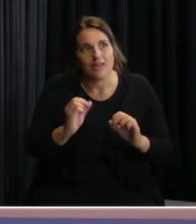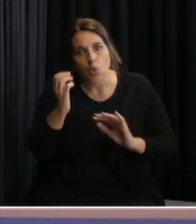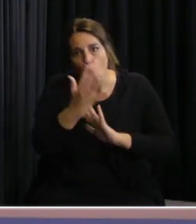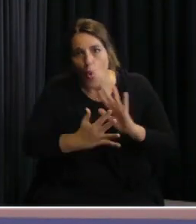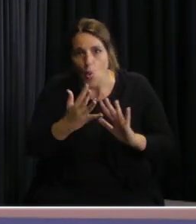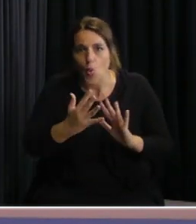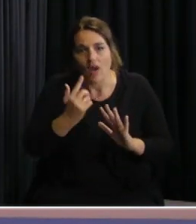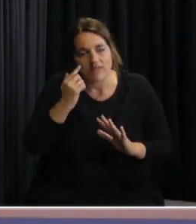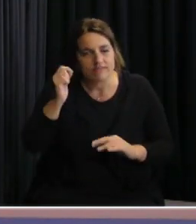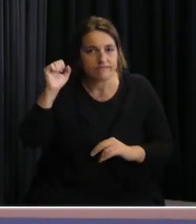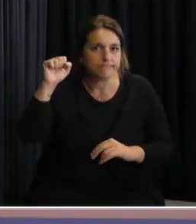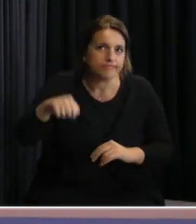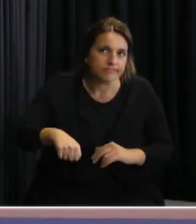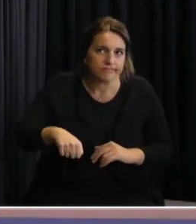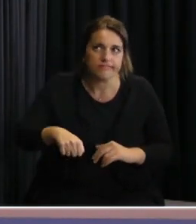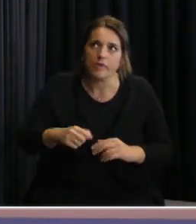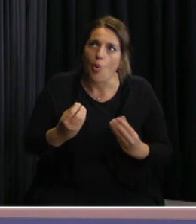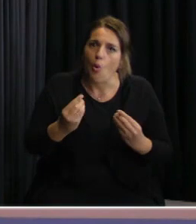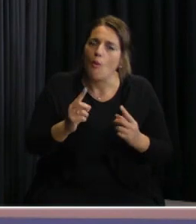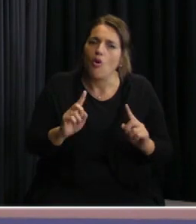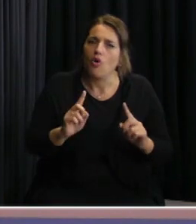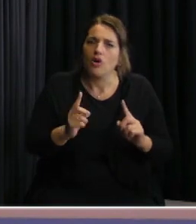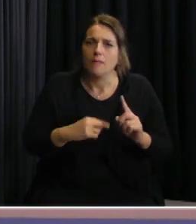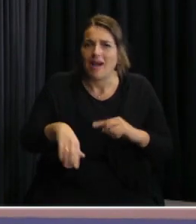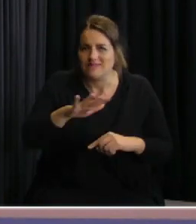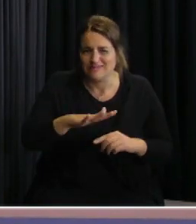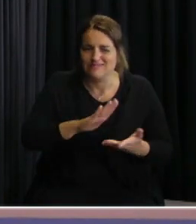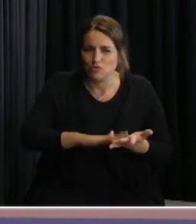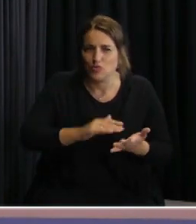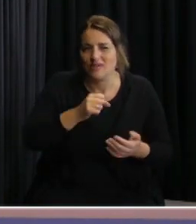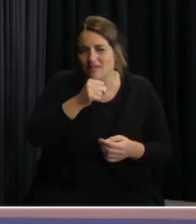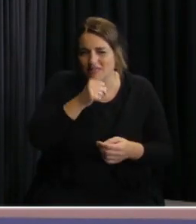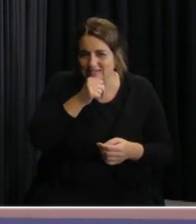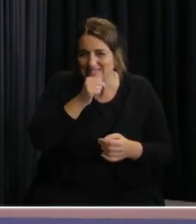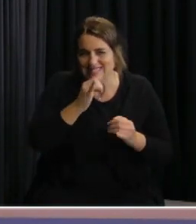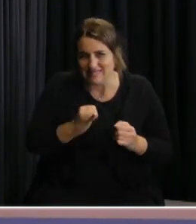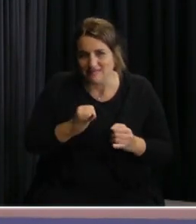viene mirando para el costado con esta situación de nuestro mayor y de nuestro viejito.